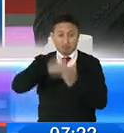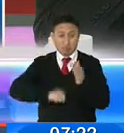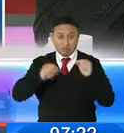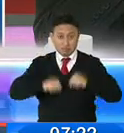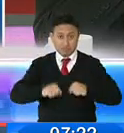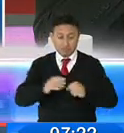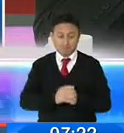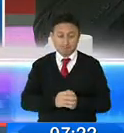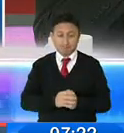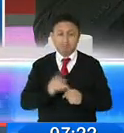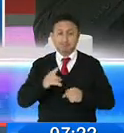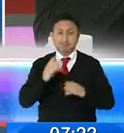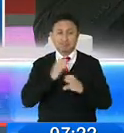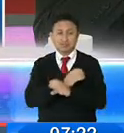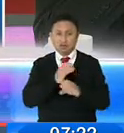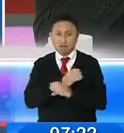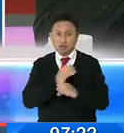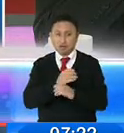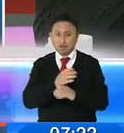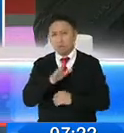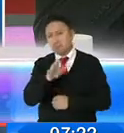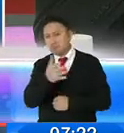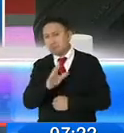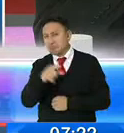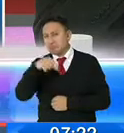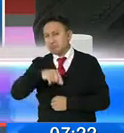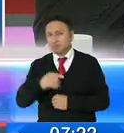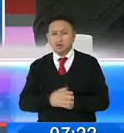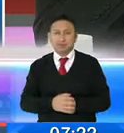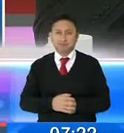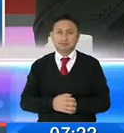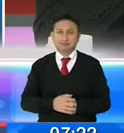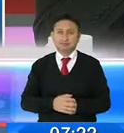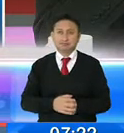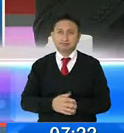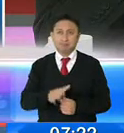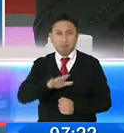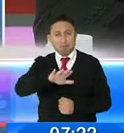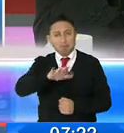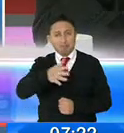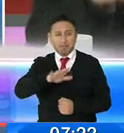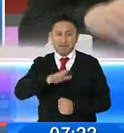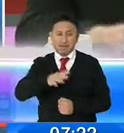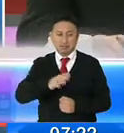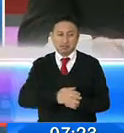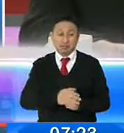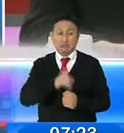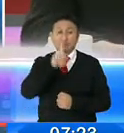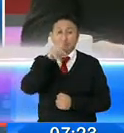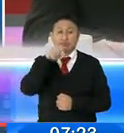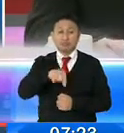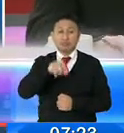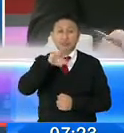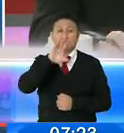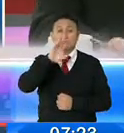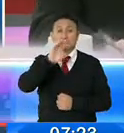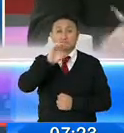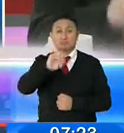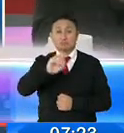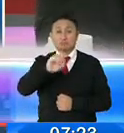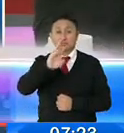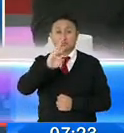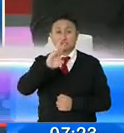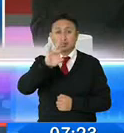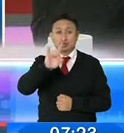cálculo, de acuerdo a las proyecciones que se han hecho, se establece que aproximadamente 1,068 grandes